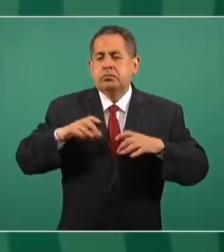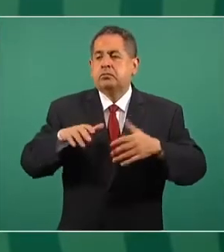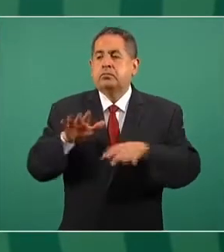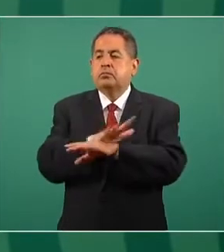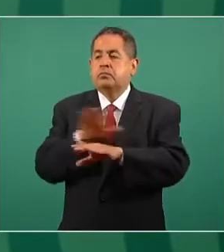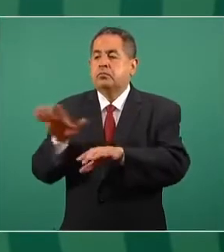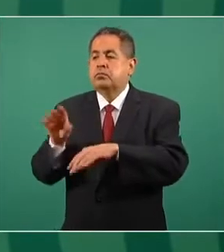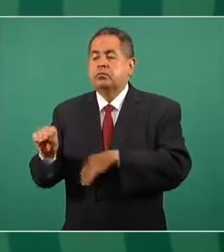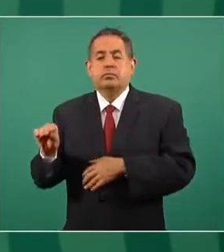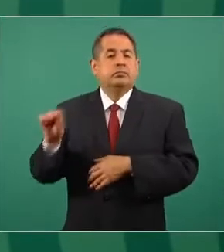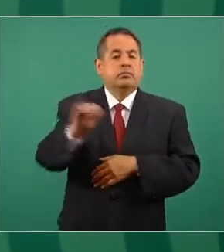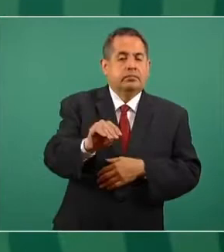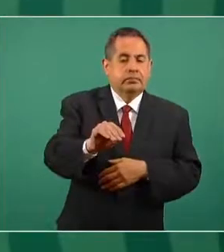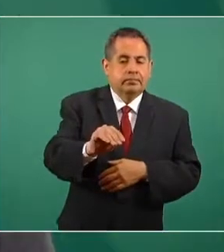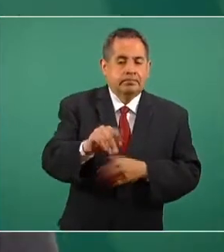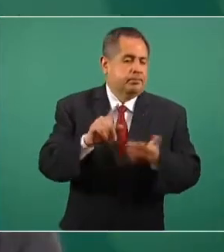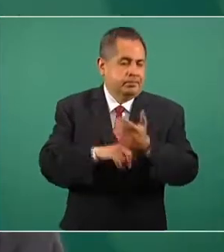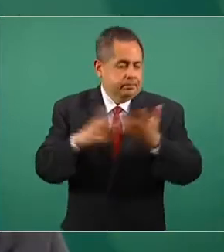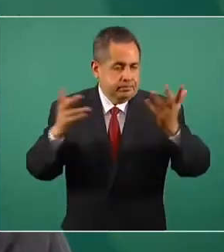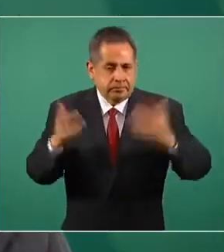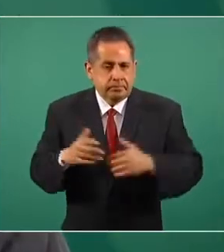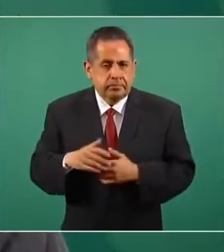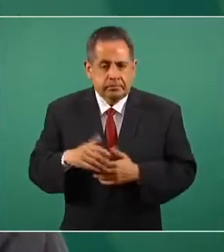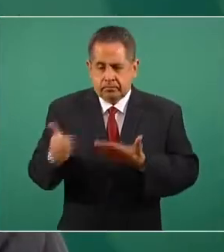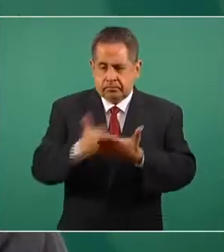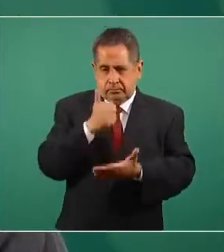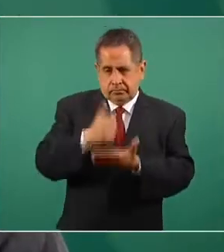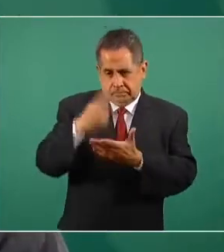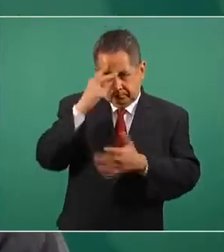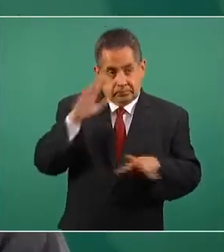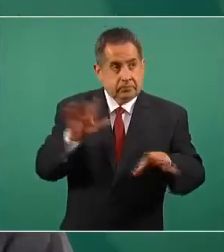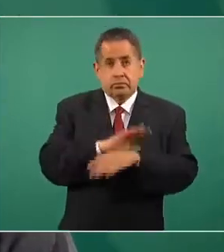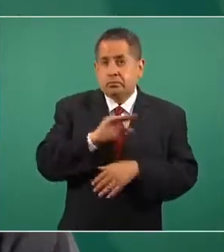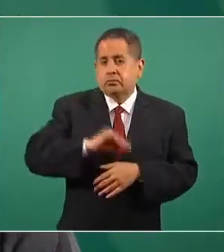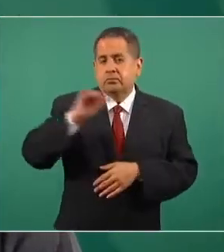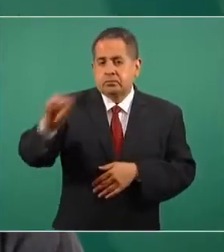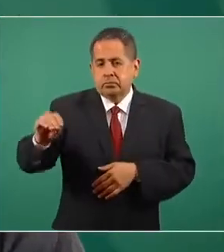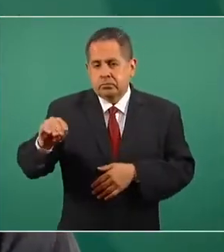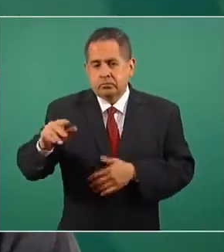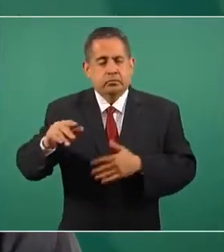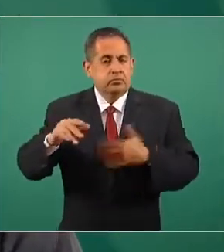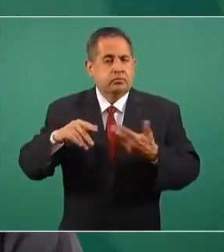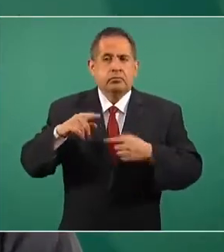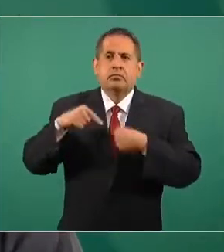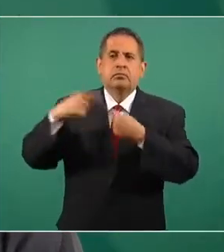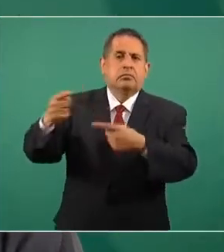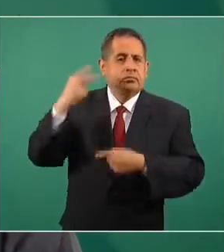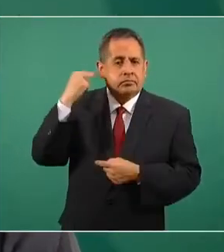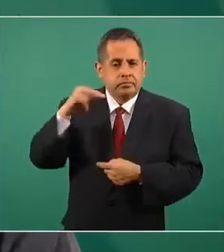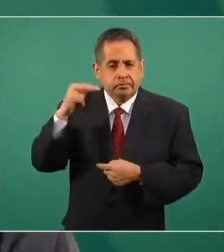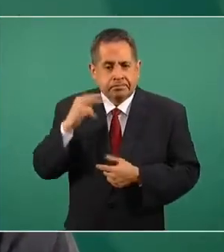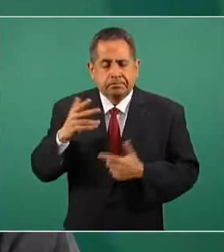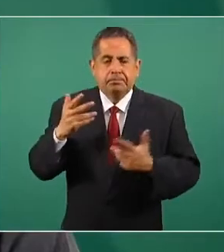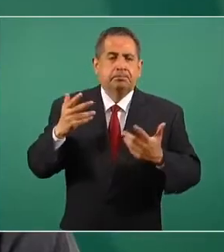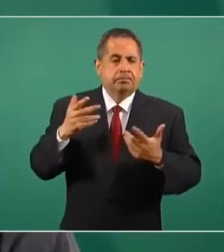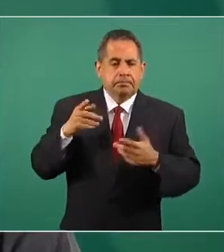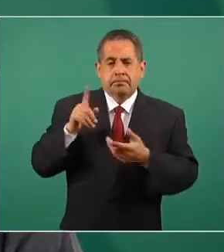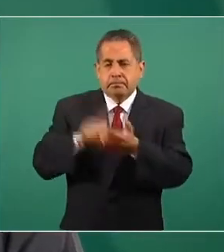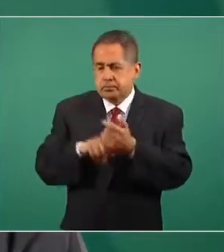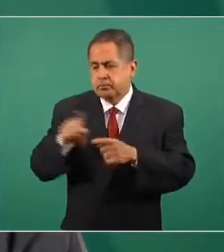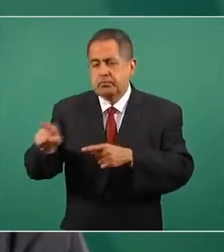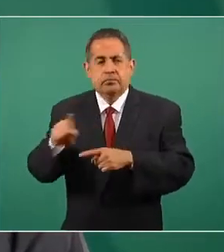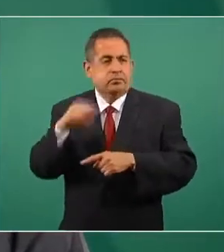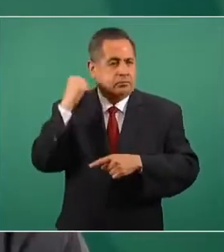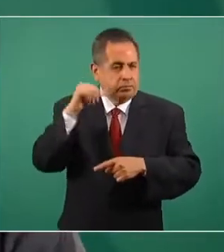cambiado de residencia, digamos, de la Ciudad de México, los tenemos detectados que están en Veracruz, que están en